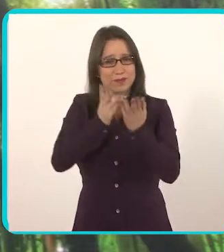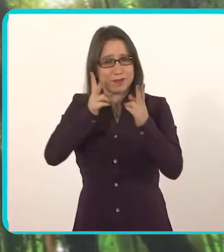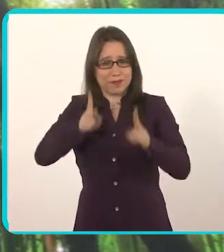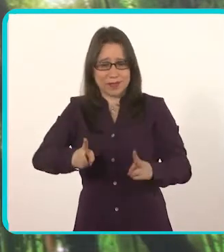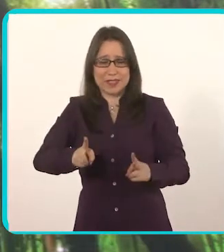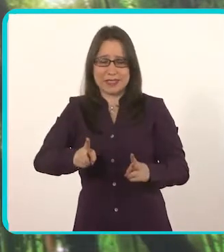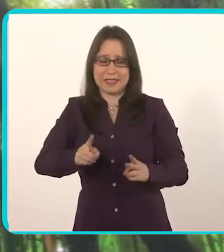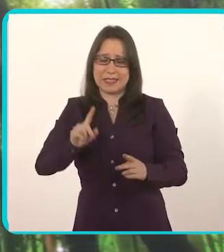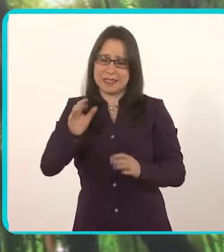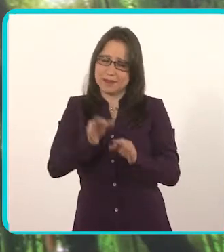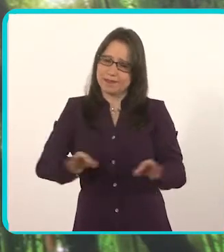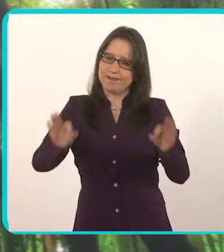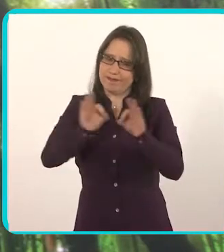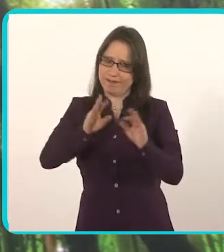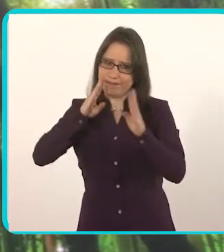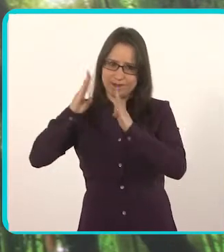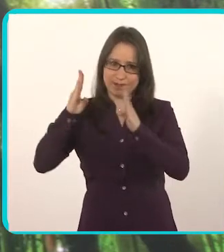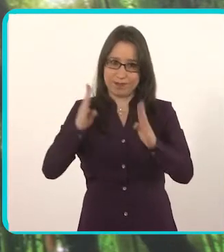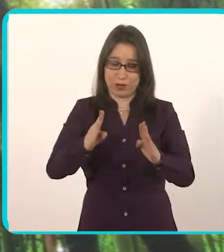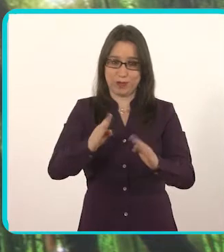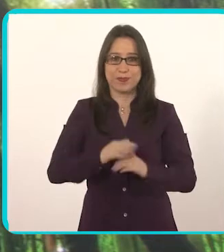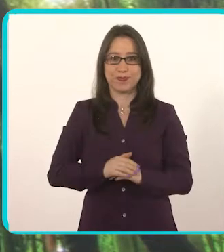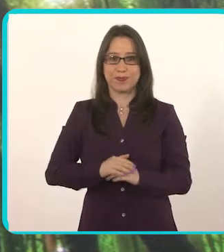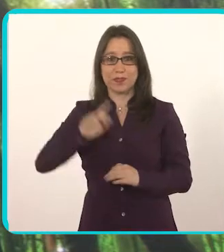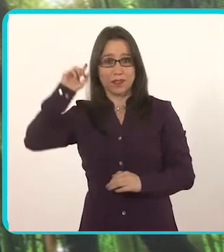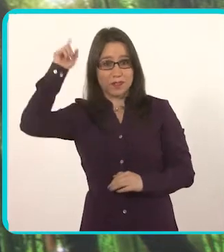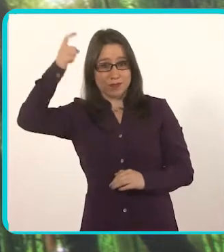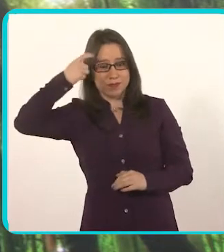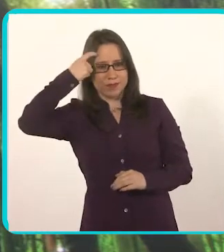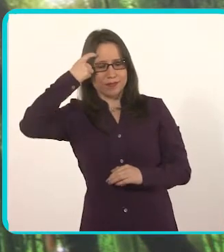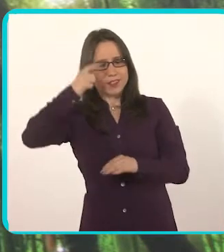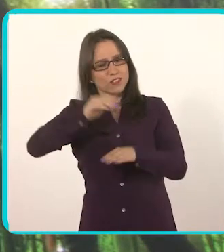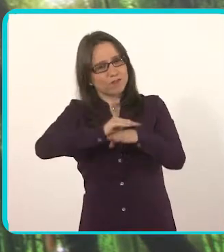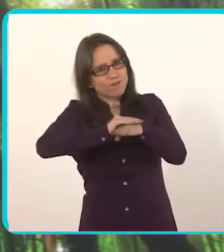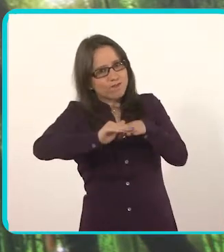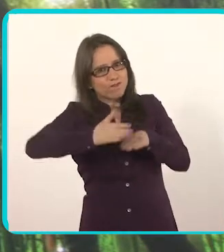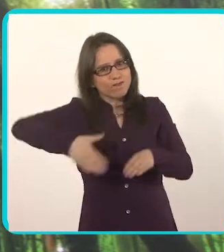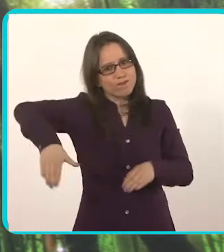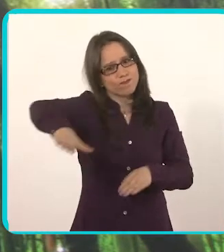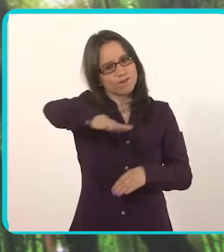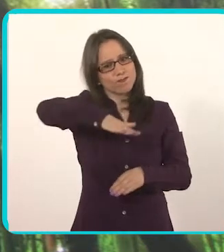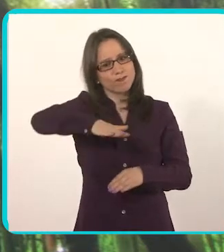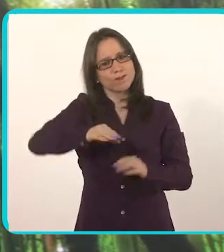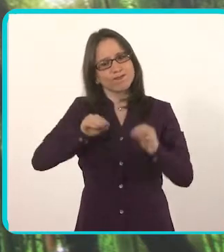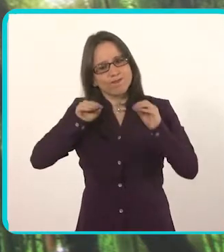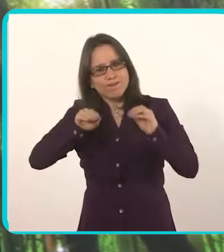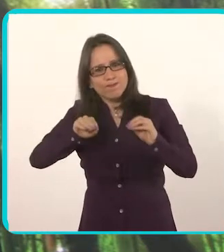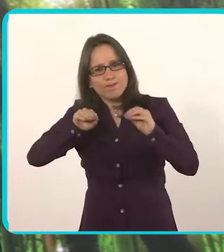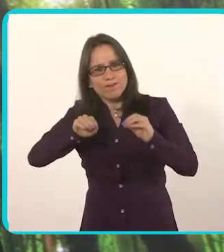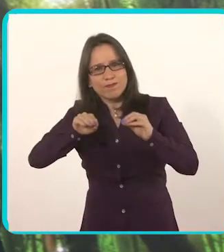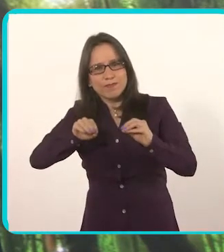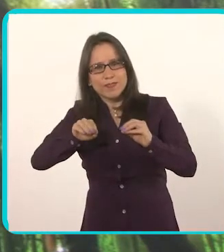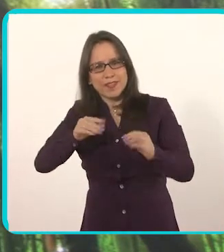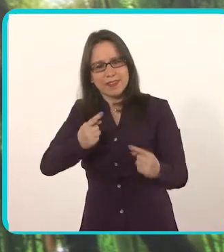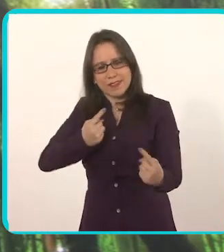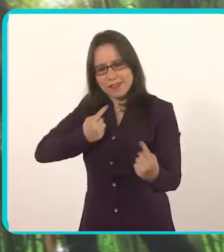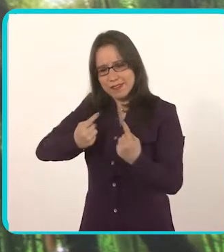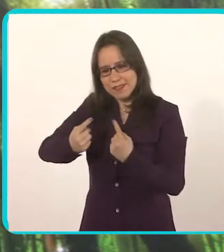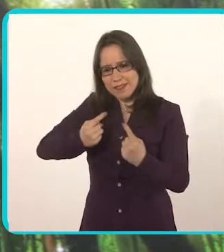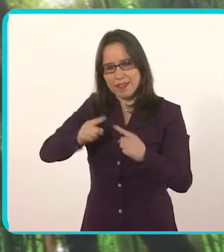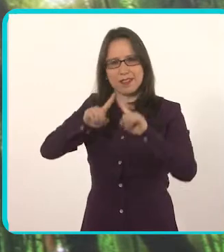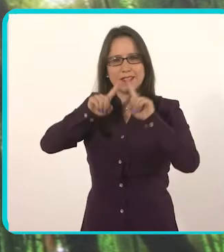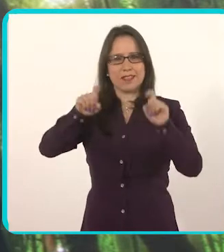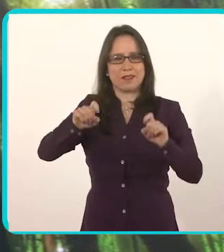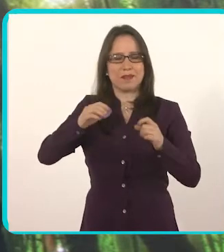educativos. En ese sentido, el gobierno invita a fomentar el diálogo sobre la depresión como principal medida para la prevención del suicidio,